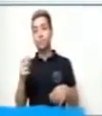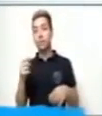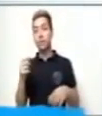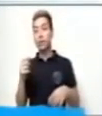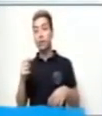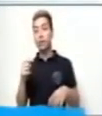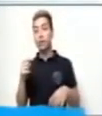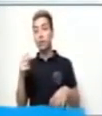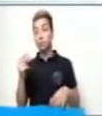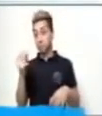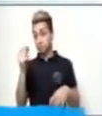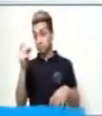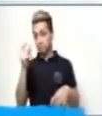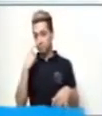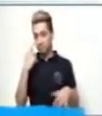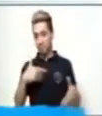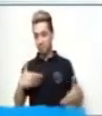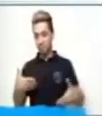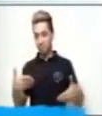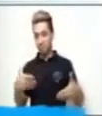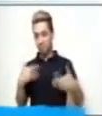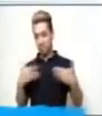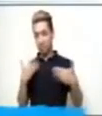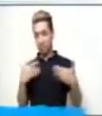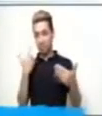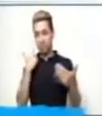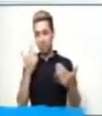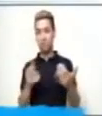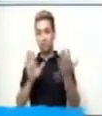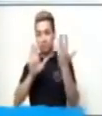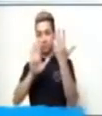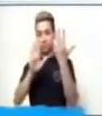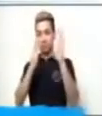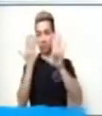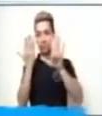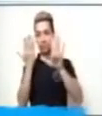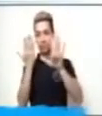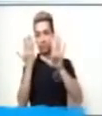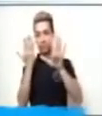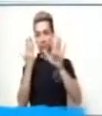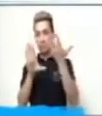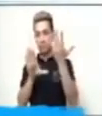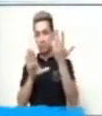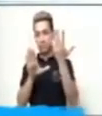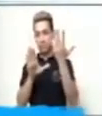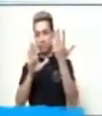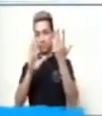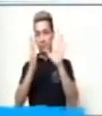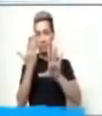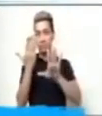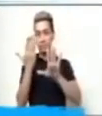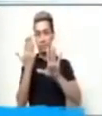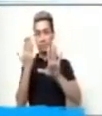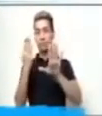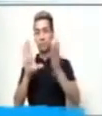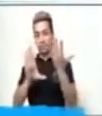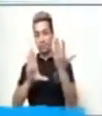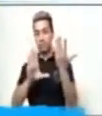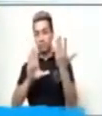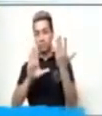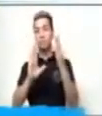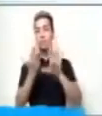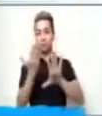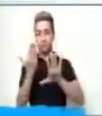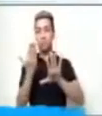más divertida. De esta forma, estamos utilizando el movimiento con nuestras manos al